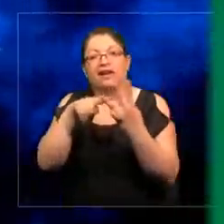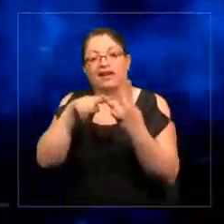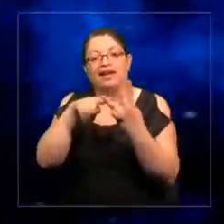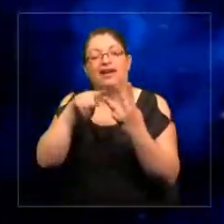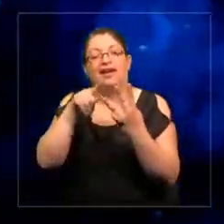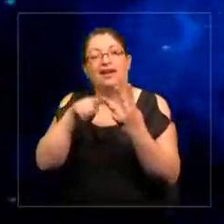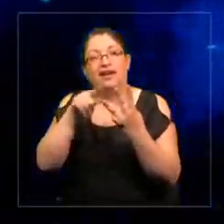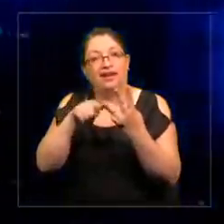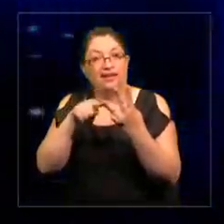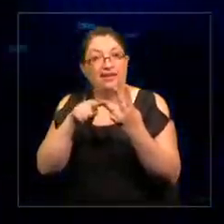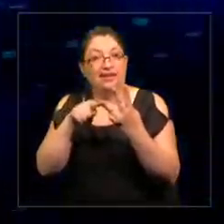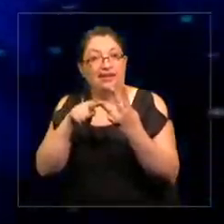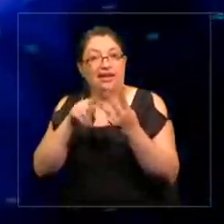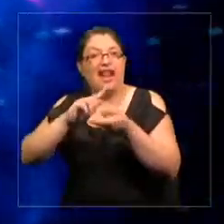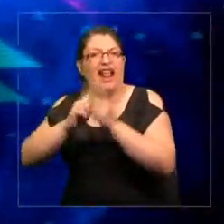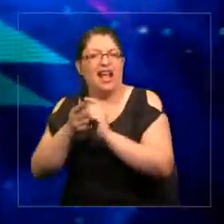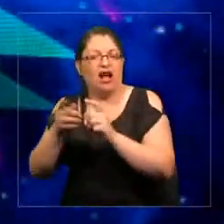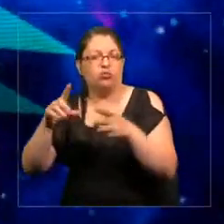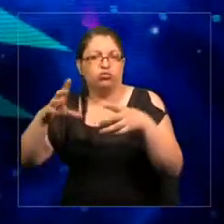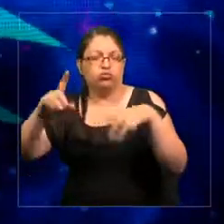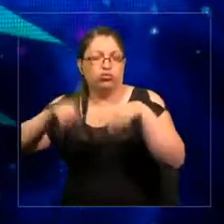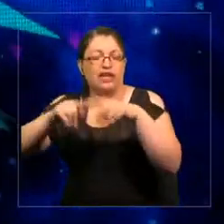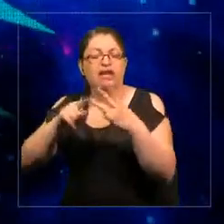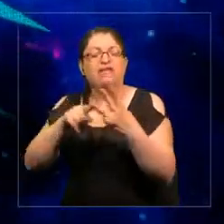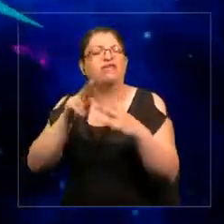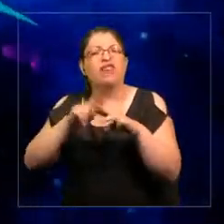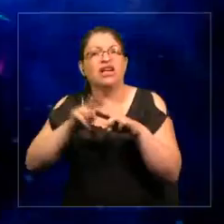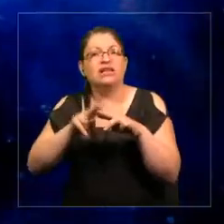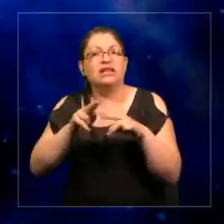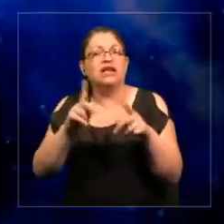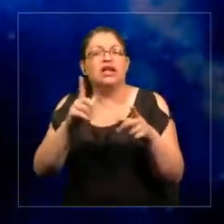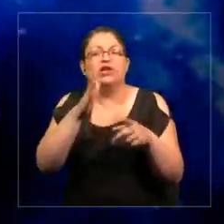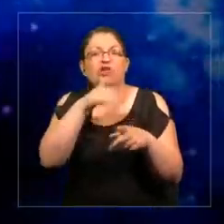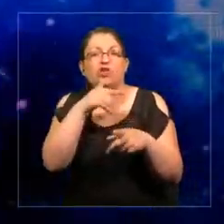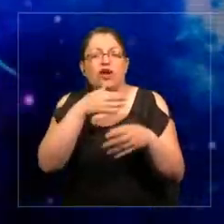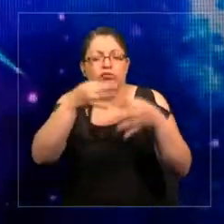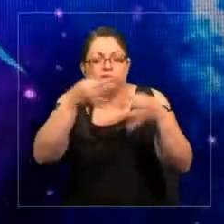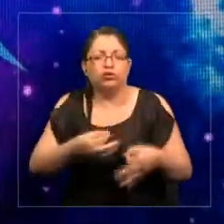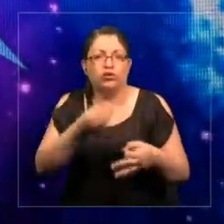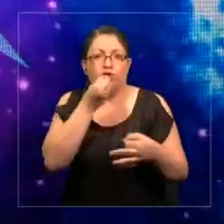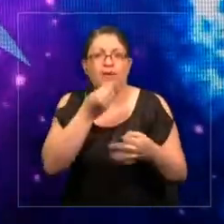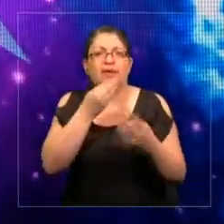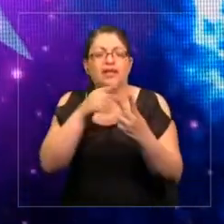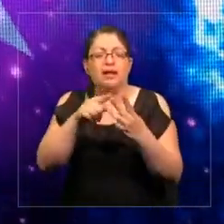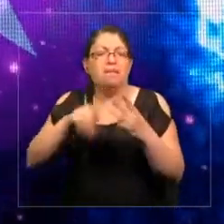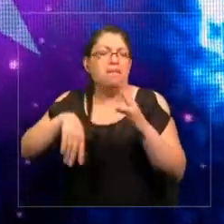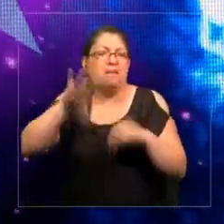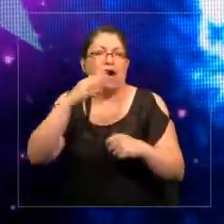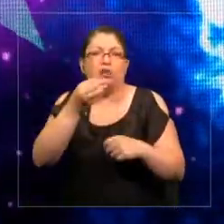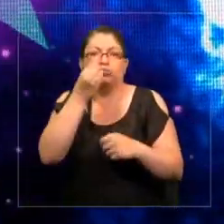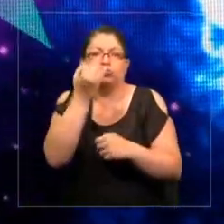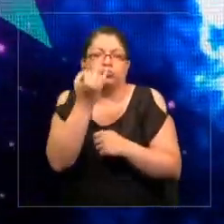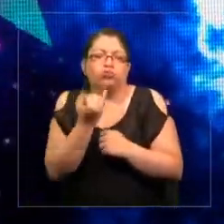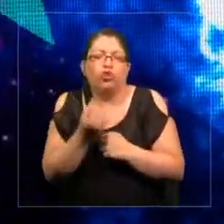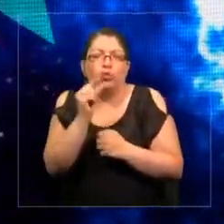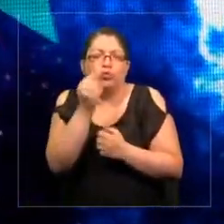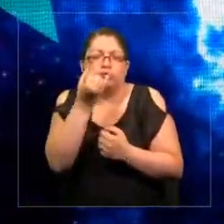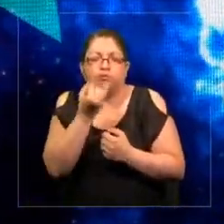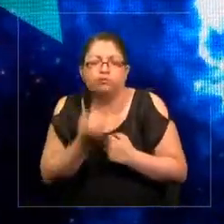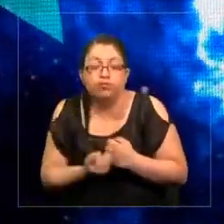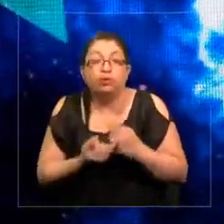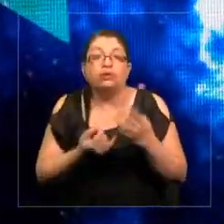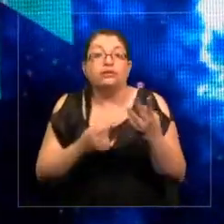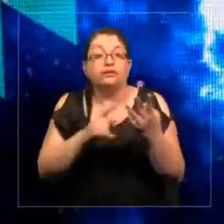va a producir inseguridad alimentaria y mucha más desnutrición, especialmente para países pobres y poblaciones